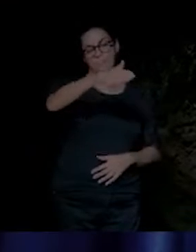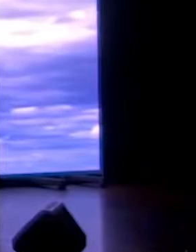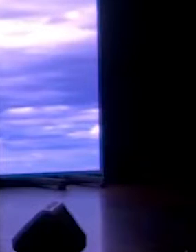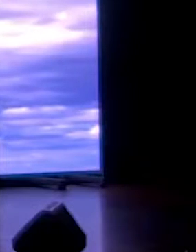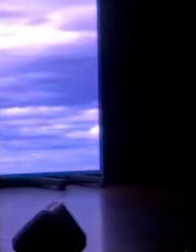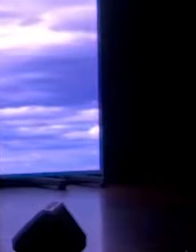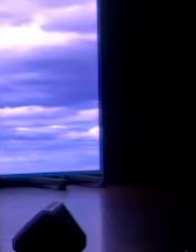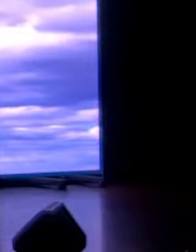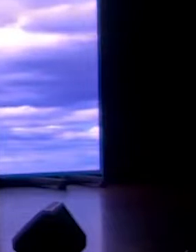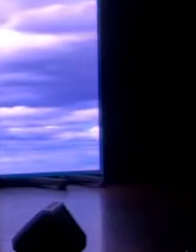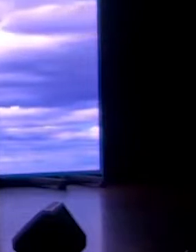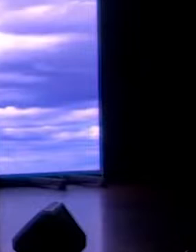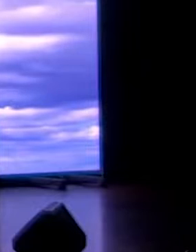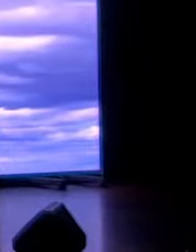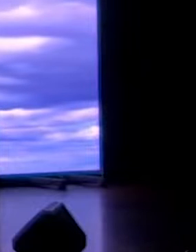-19.